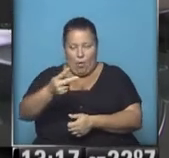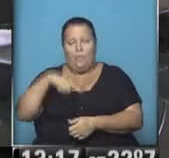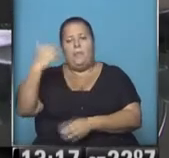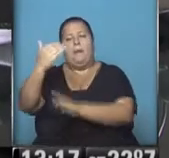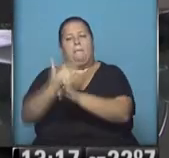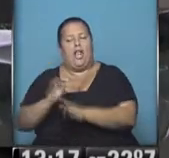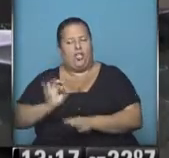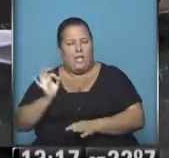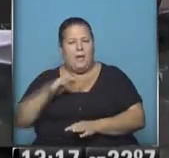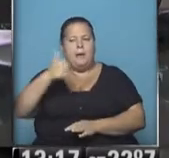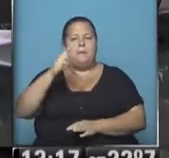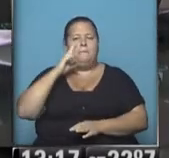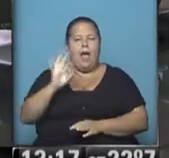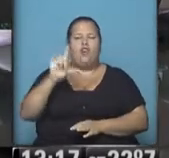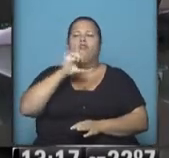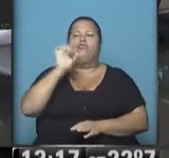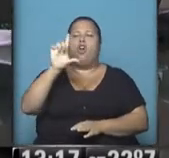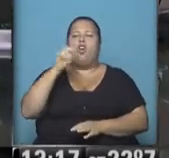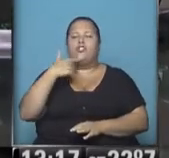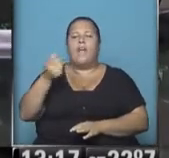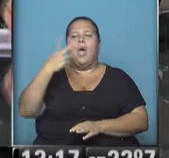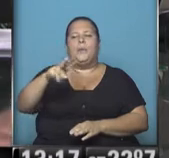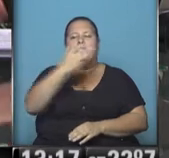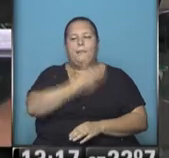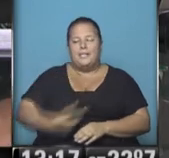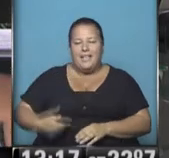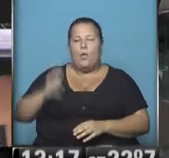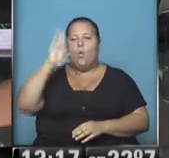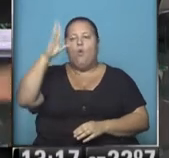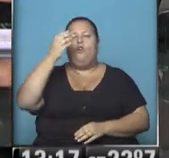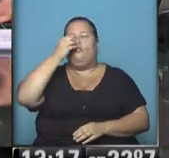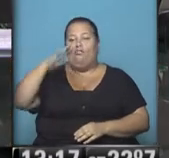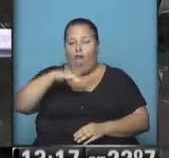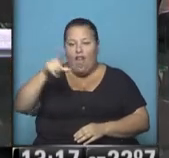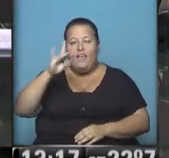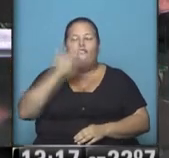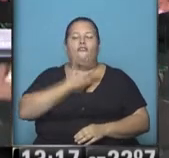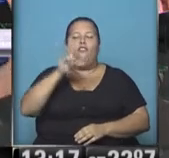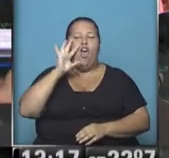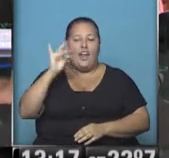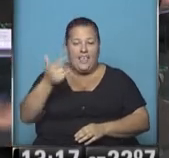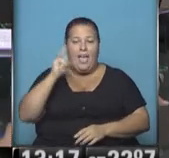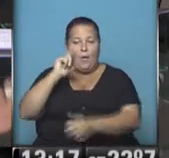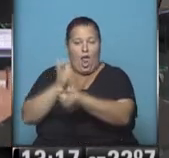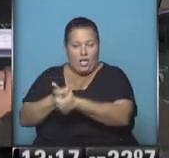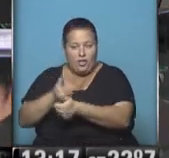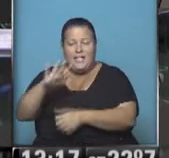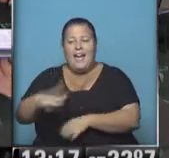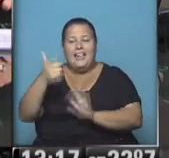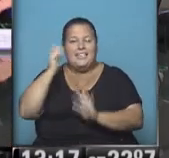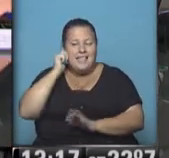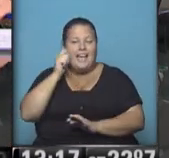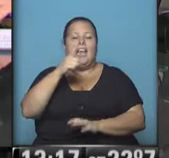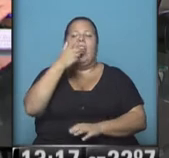bajaron la pena, es Mario Tolosa, vicepresidente del Club Florida, quien cometió la violación sobre el niño de 6 años y los jueces se llaman Piombo